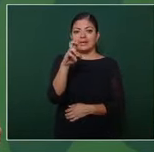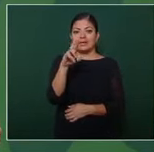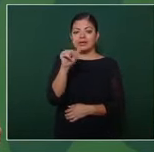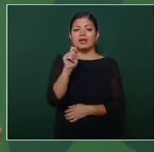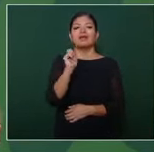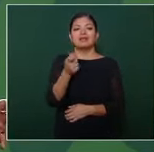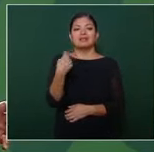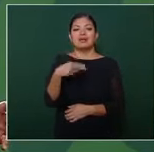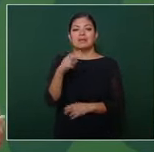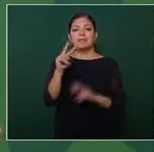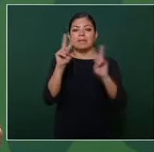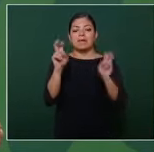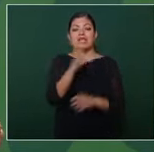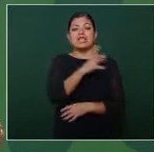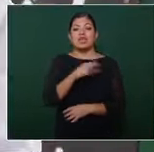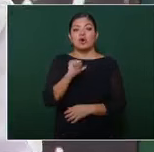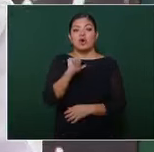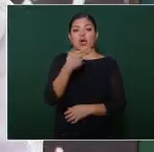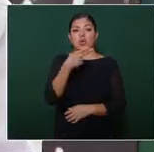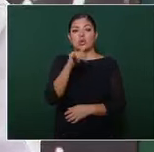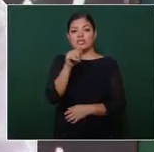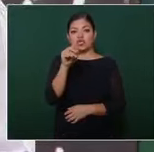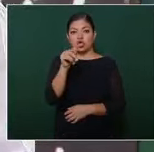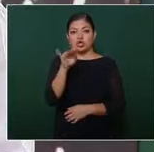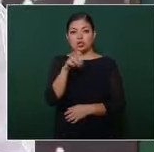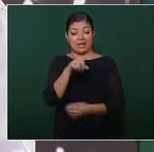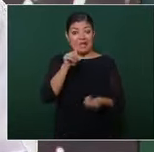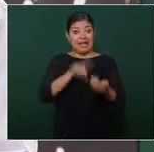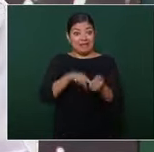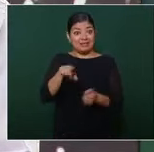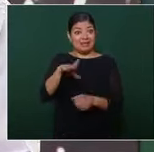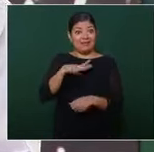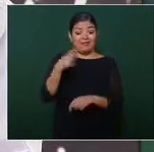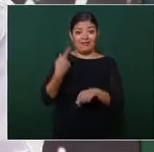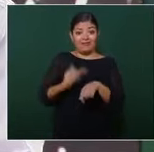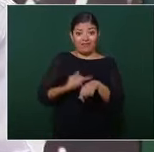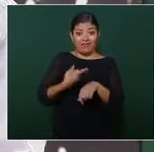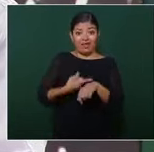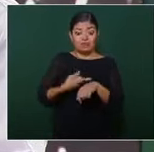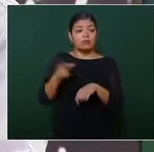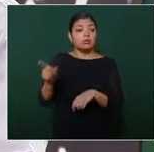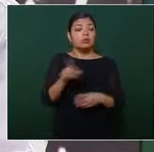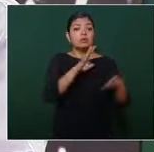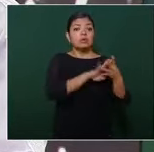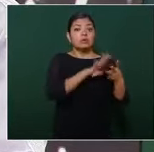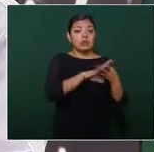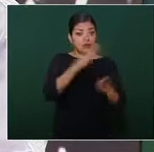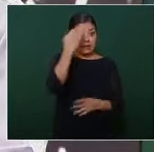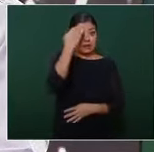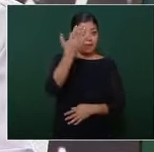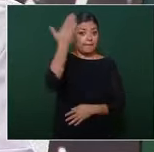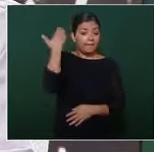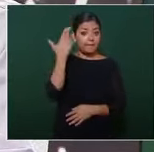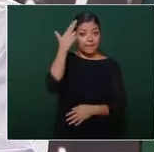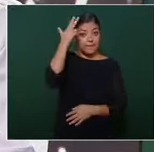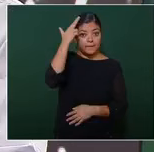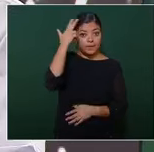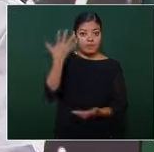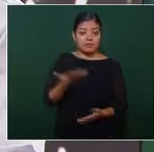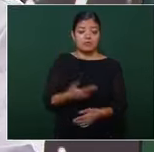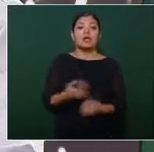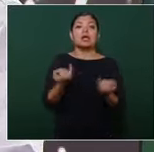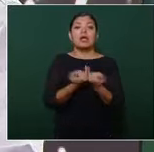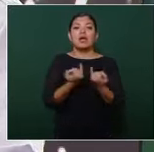enfermo en la cárcel en el porfiriato los hermanos Flores